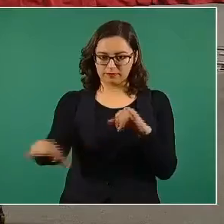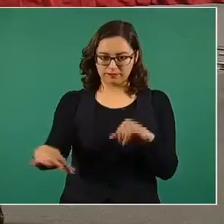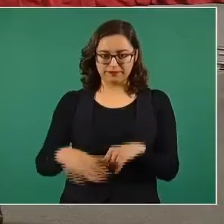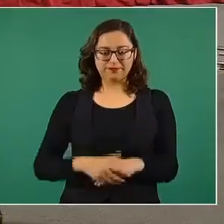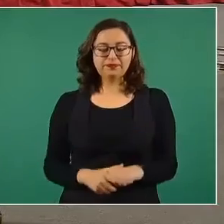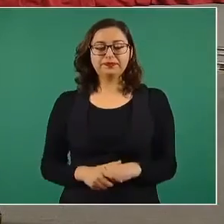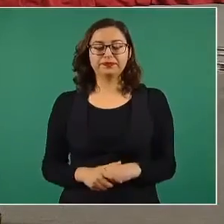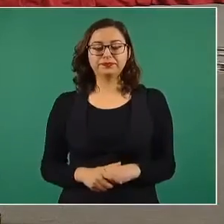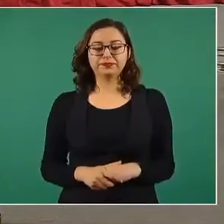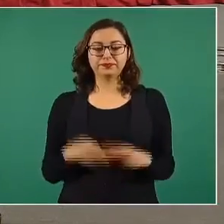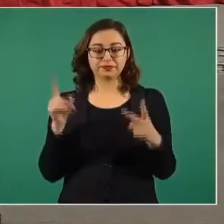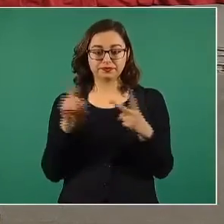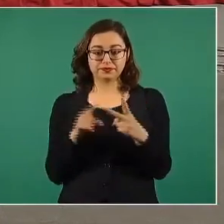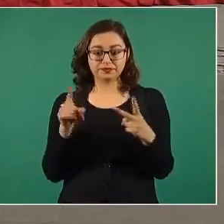Bueno, esa es la introducción.